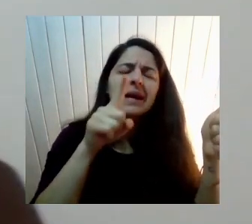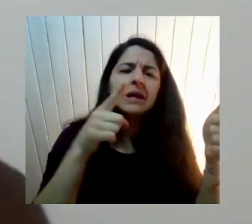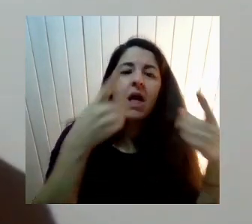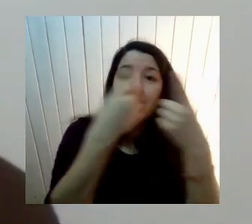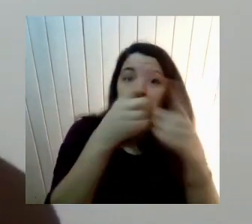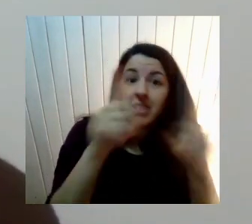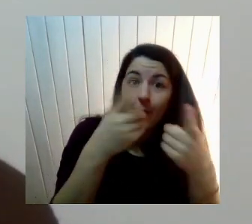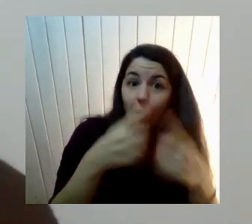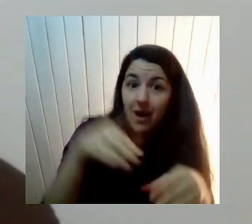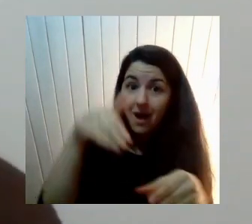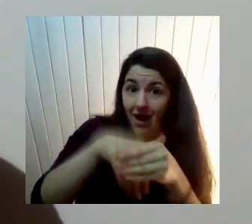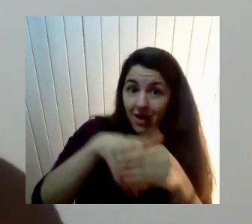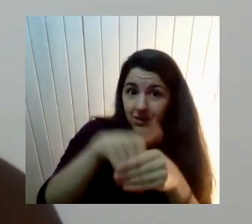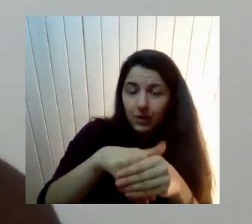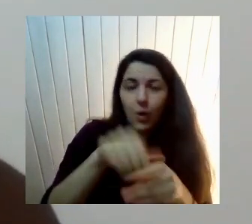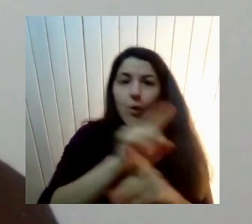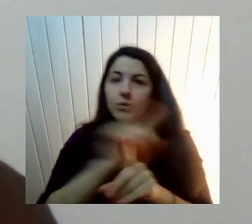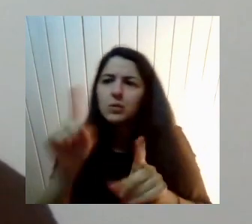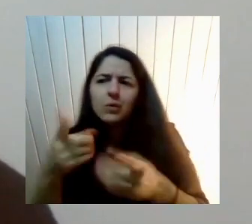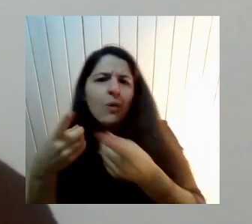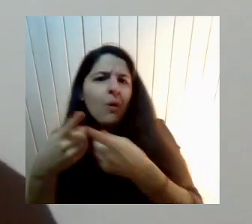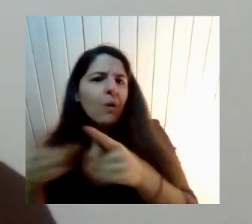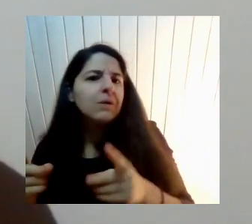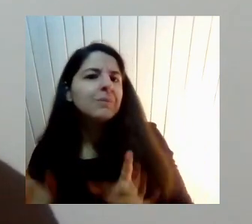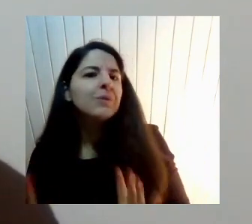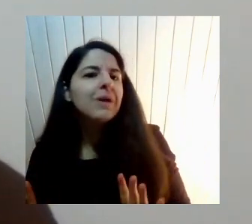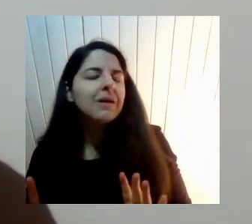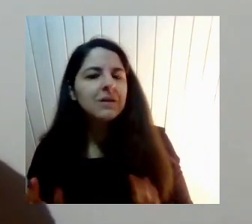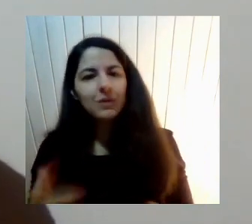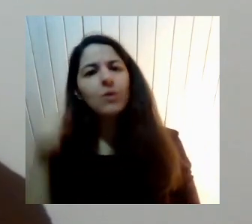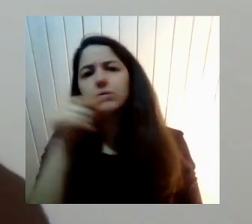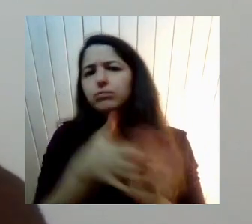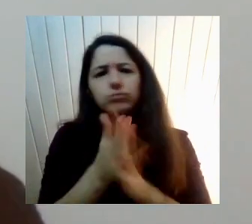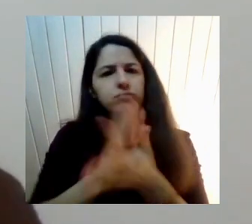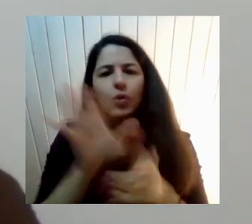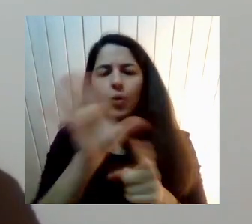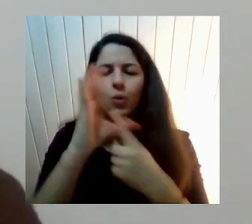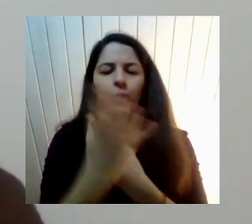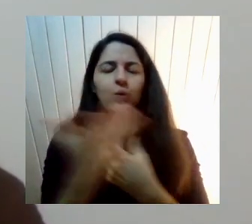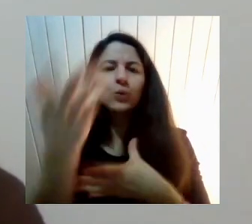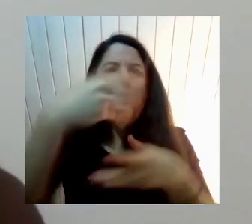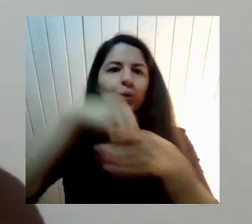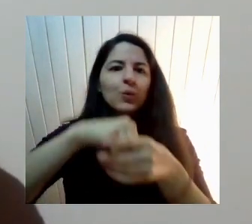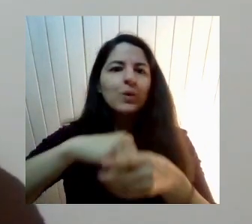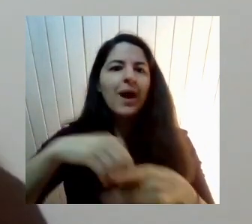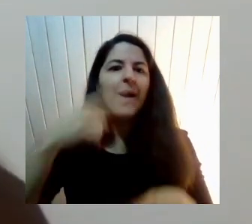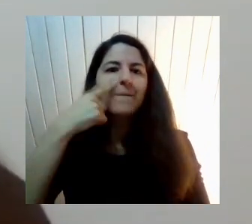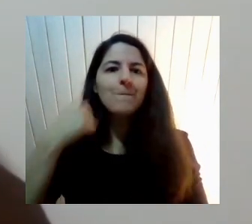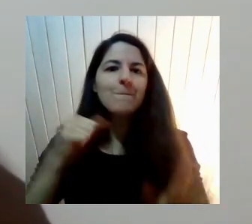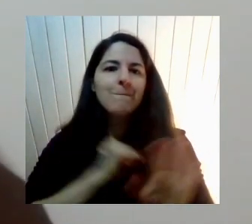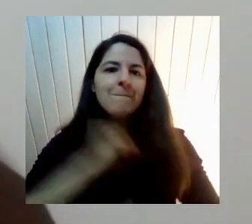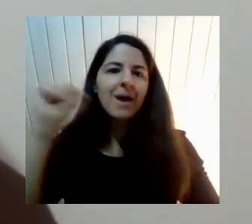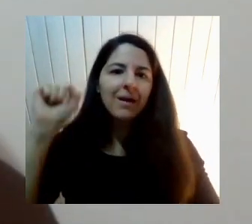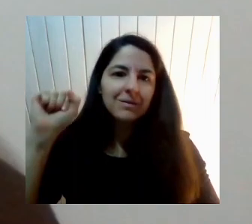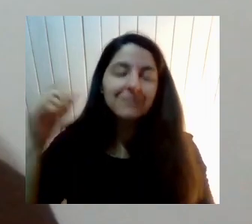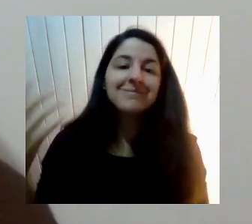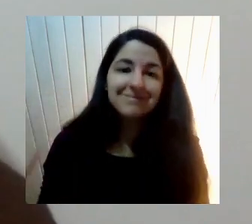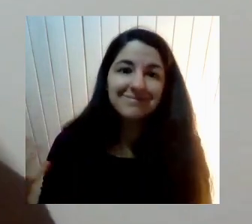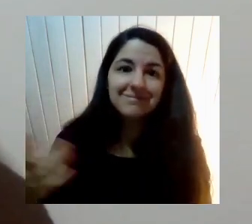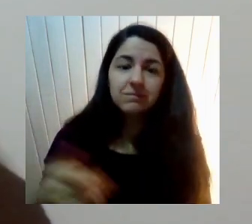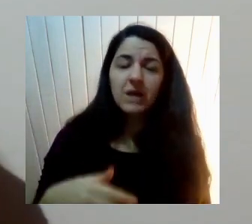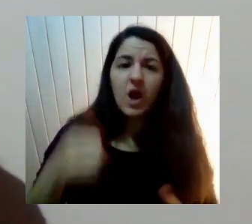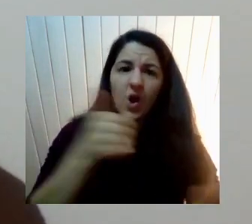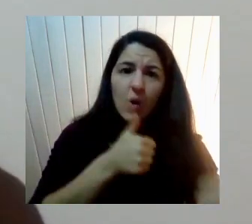Y esas también Forman parte De una cultura Que es patriarcal ¿Cierto? La jerarquía Y la competencia Y la